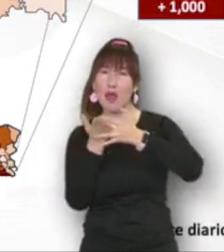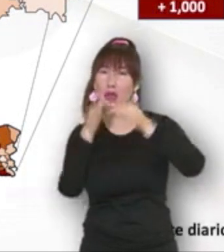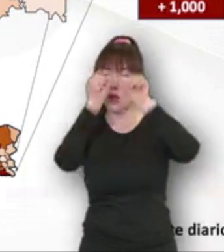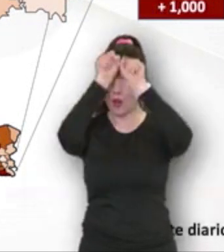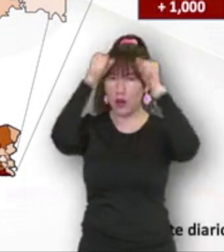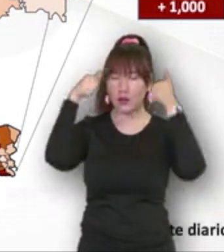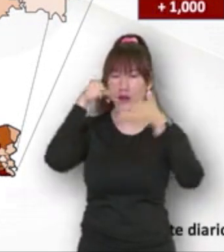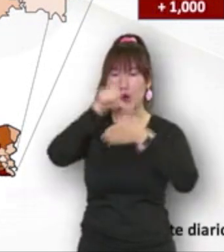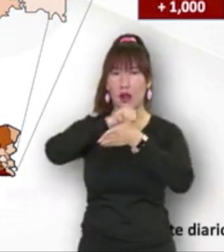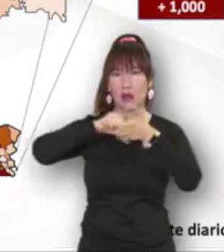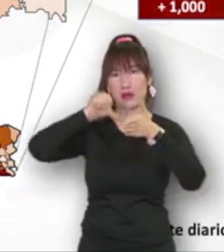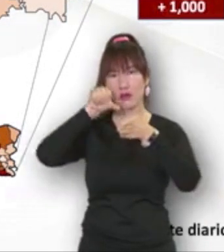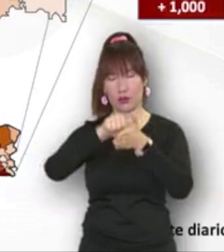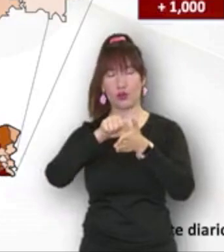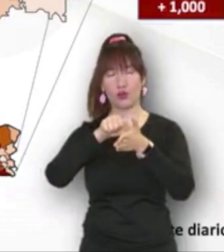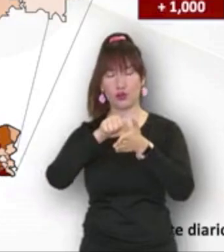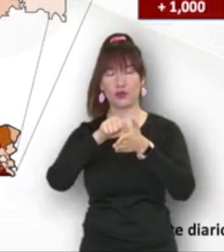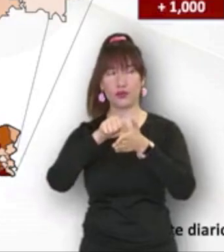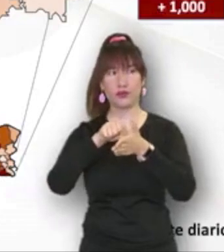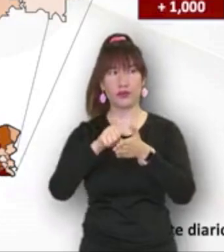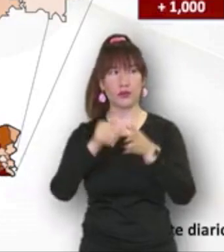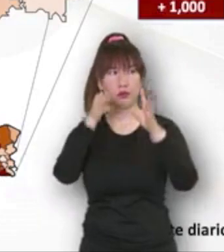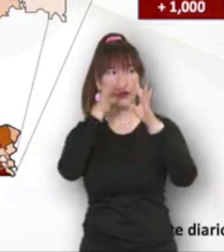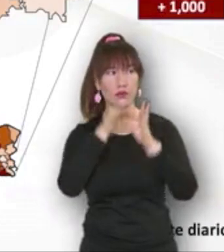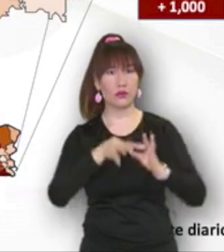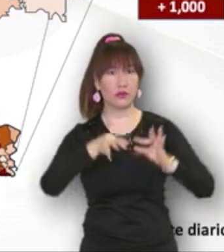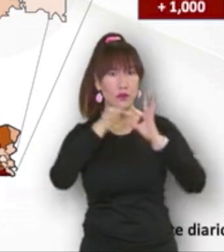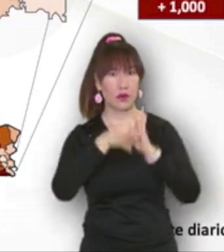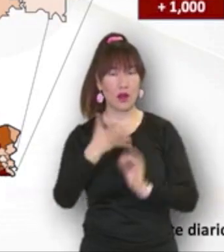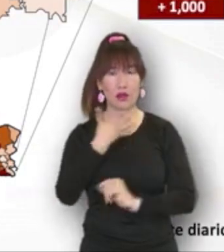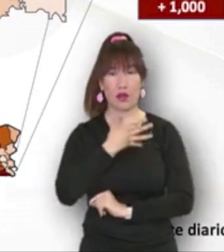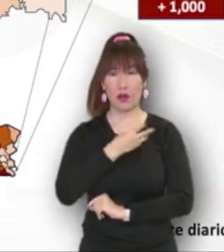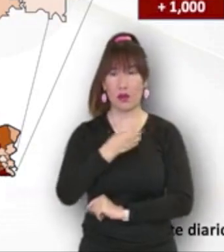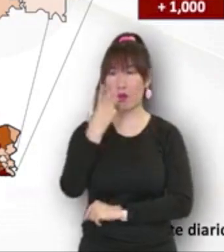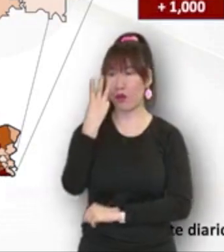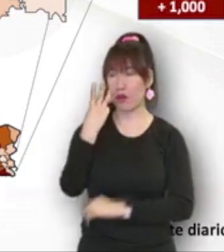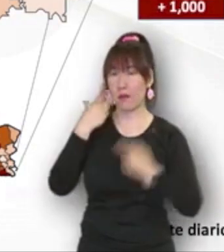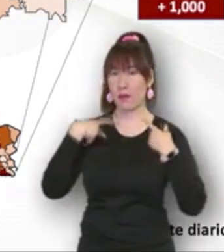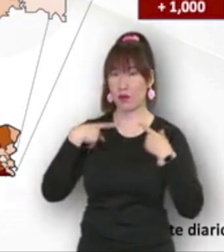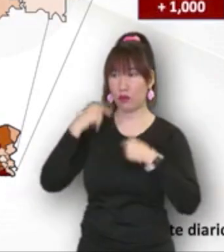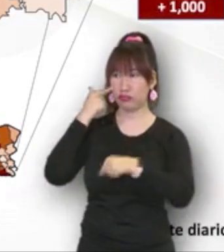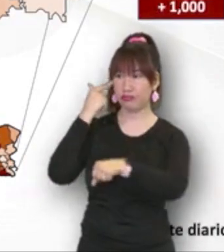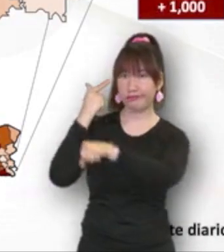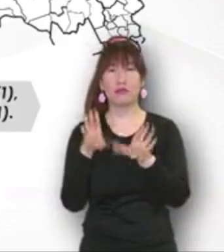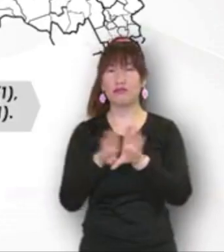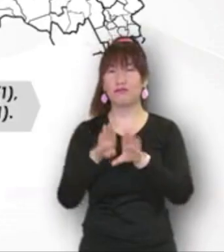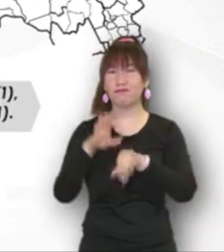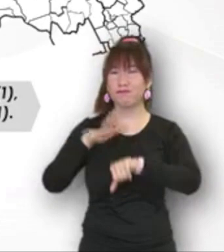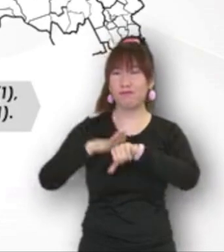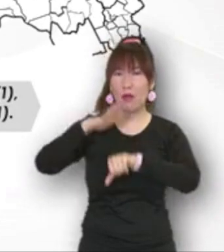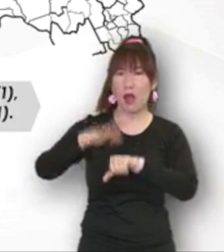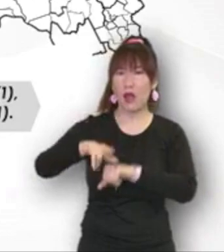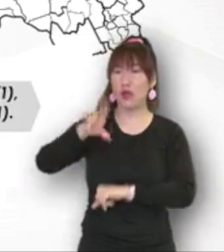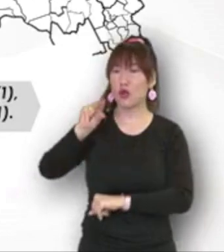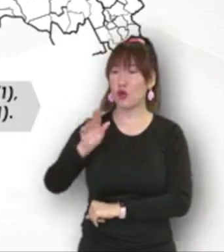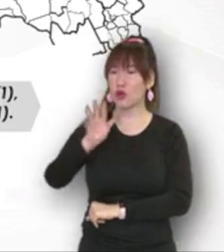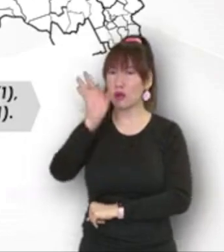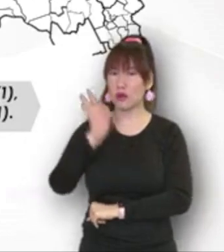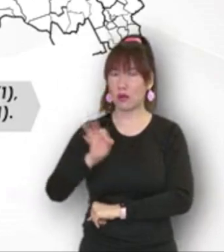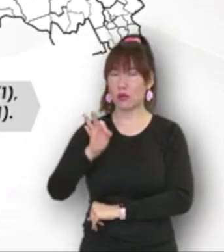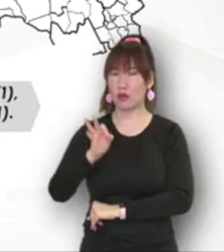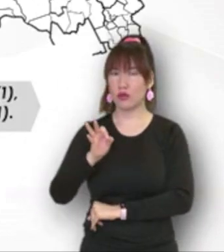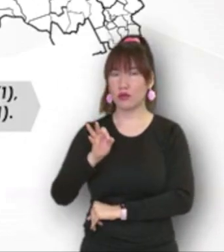central de la Huasteca Potosí. Y bueno señalar que tenemos tres personas identificadas de otro estado. Las 14 defunciones